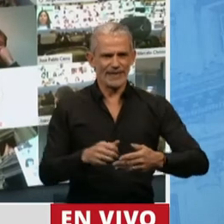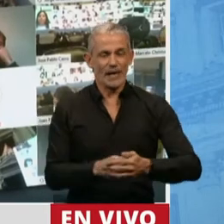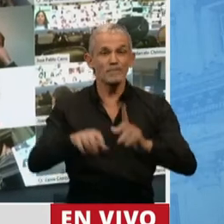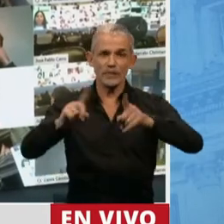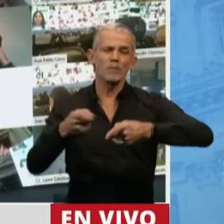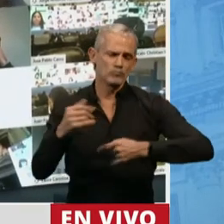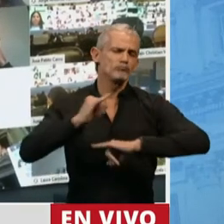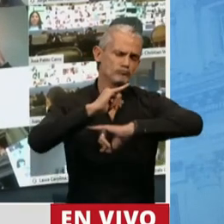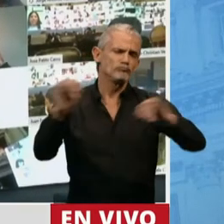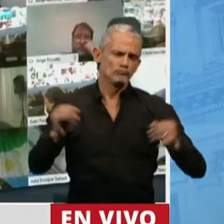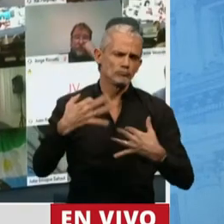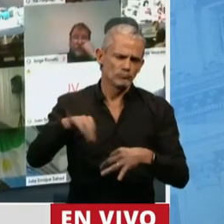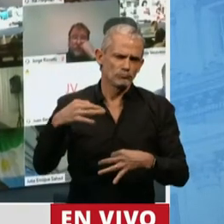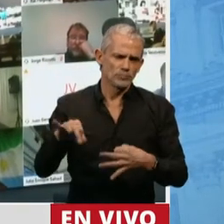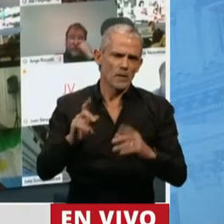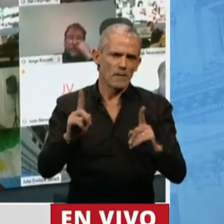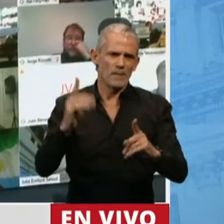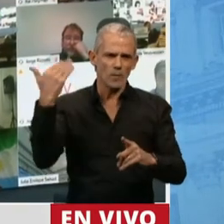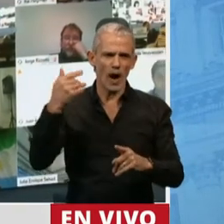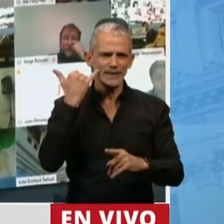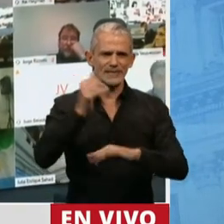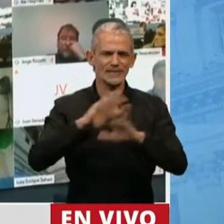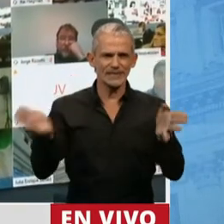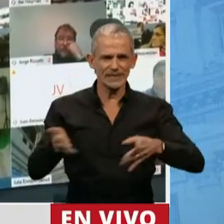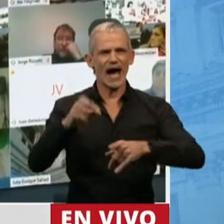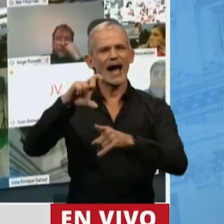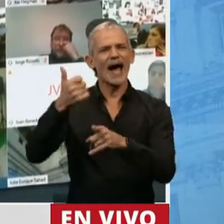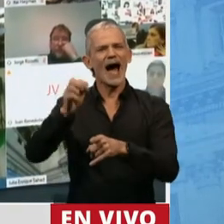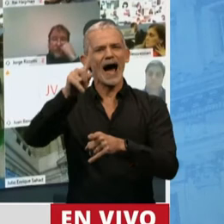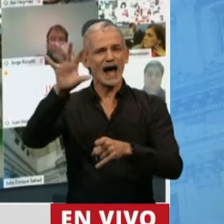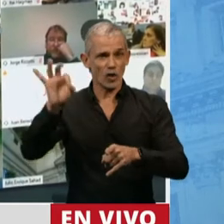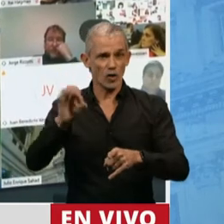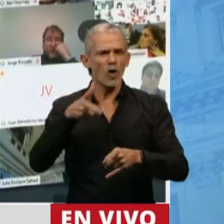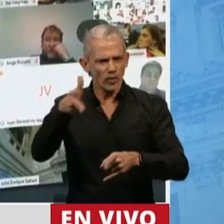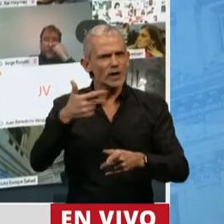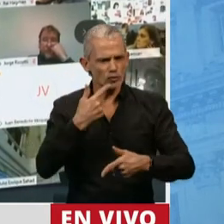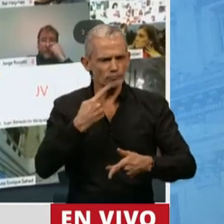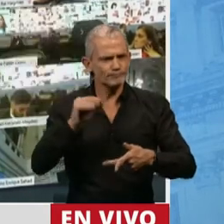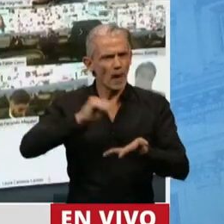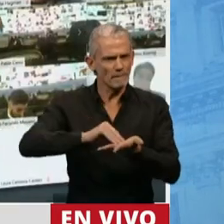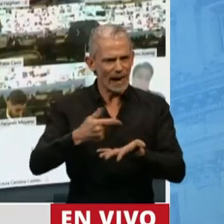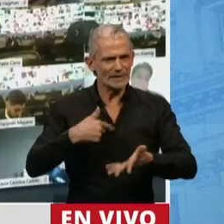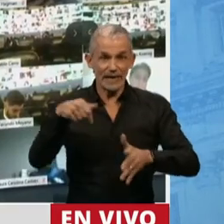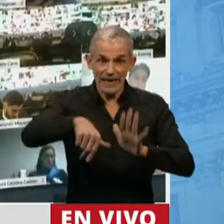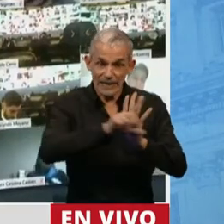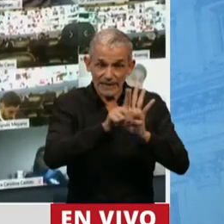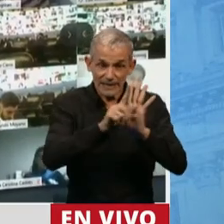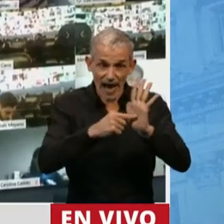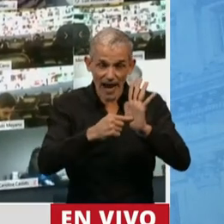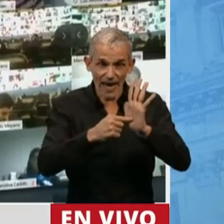decir, señora Presidenta, lo mencionó Pablo Carro y quiero hacer una insistencia. Esta ley